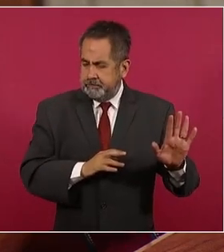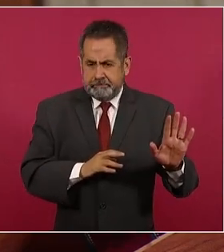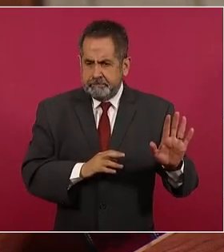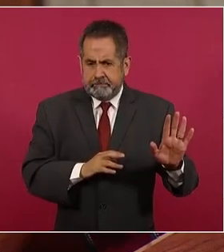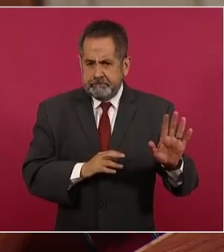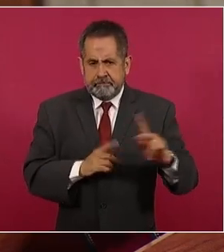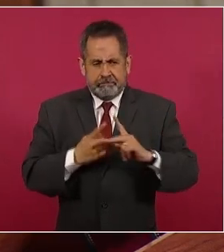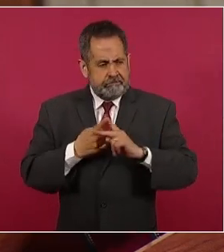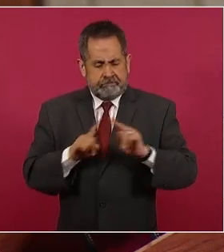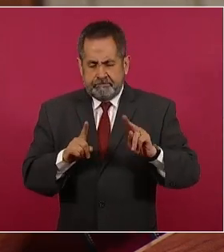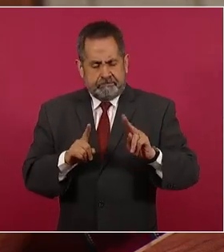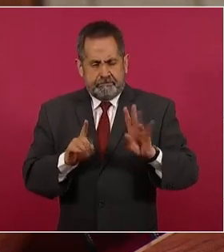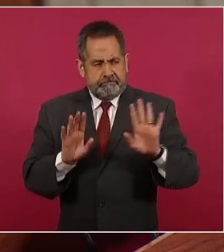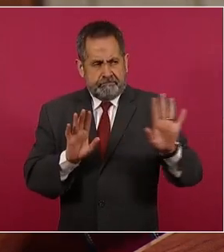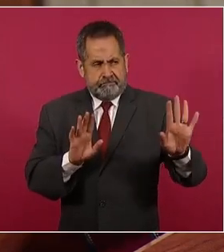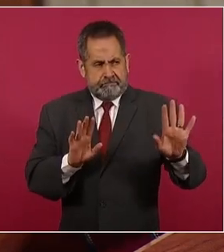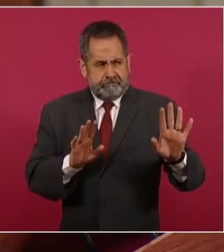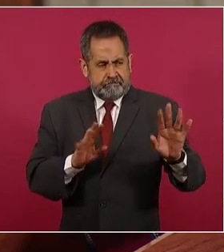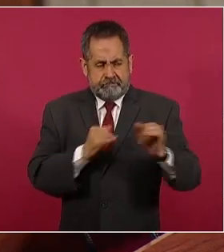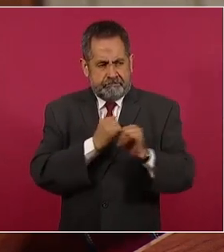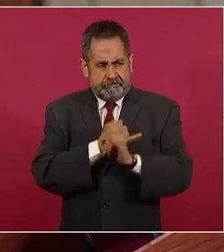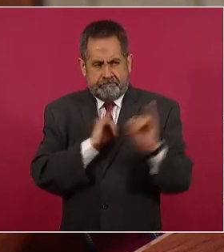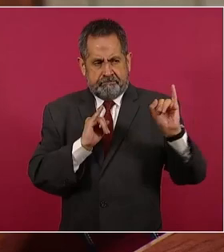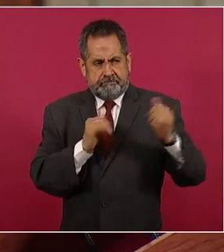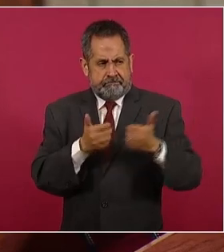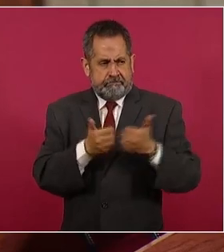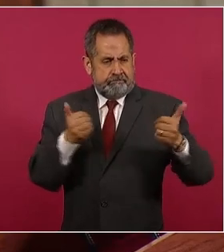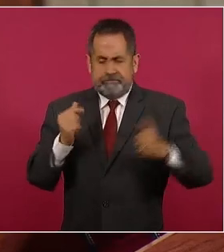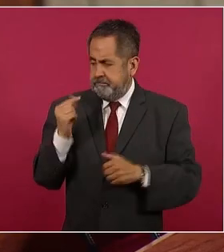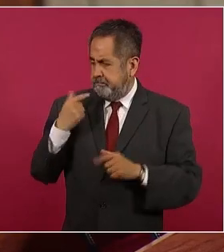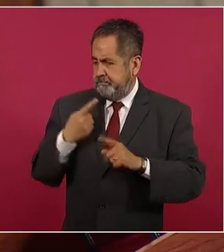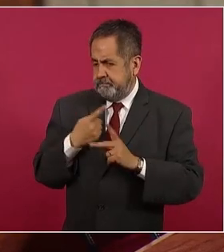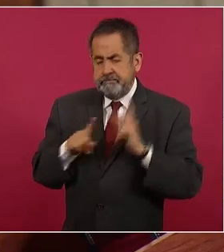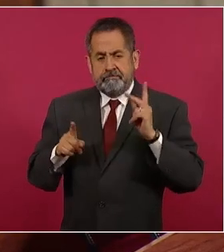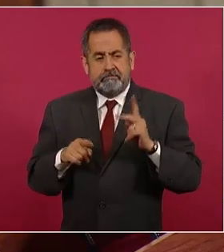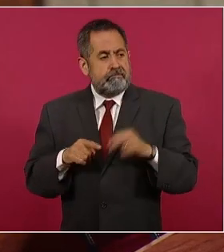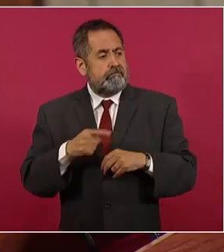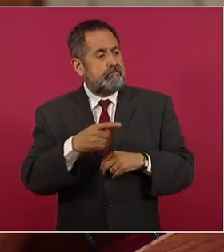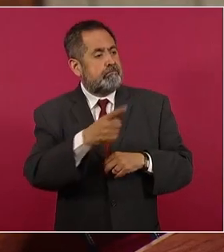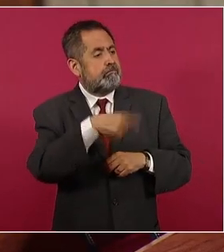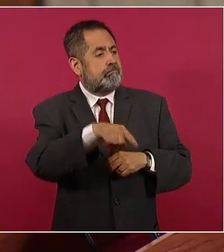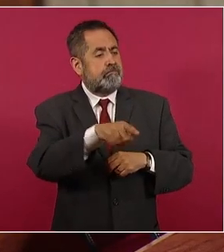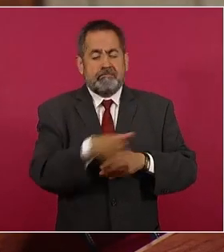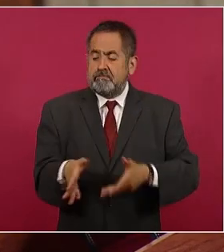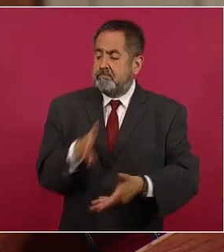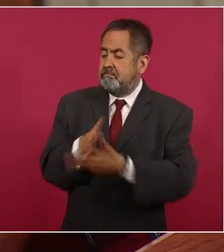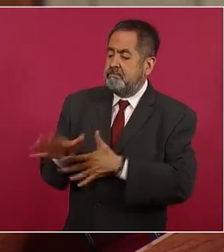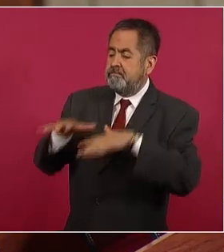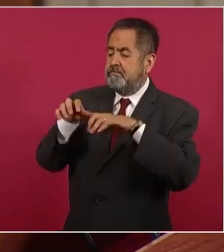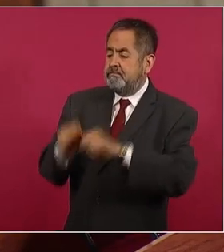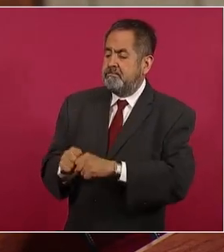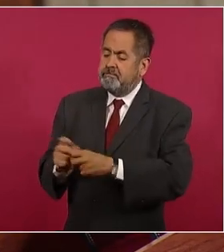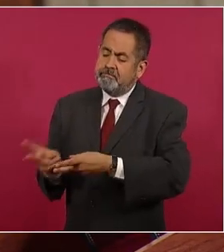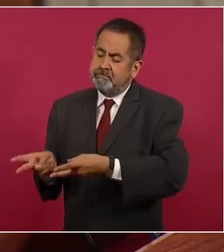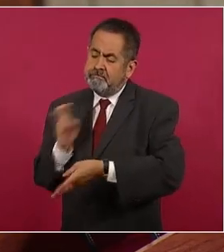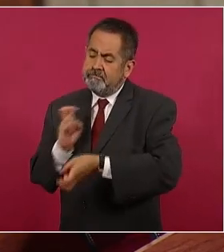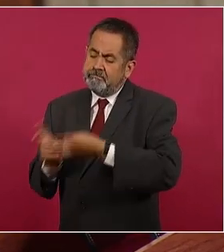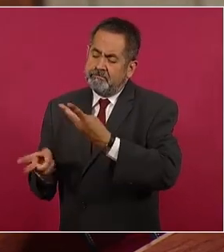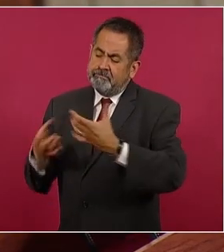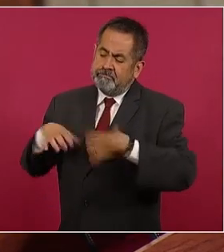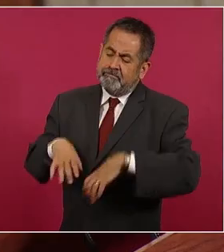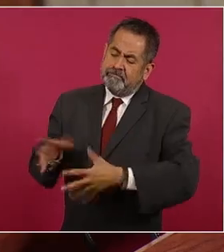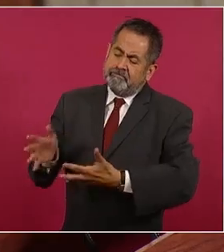independizándonos de las invasiones extranjeras que nos vaciaron el país,